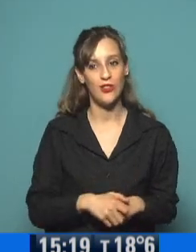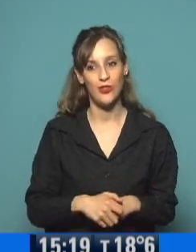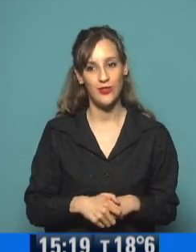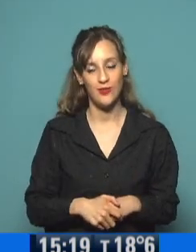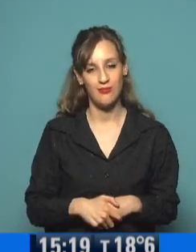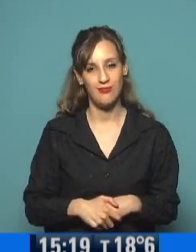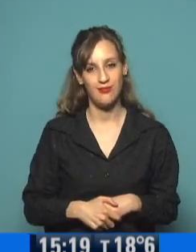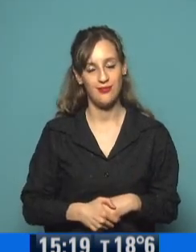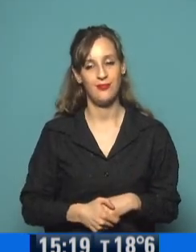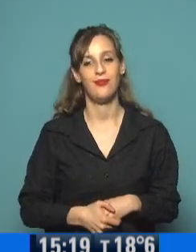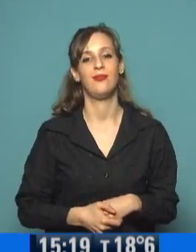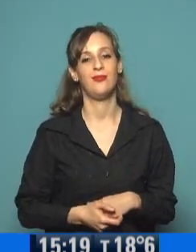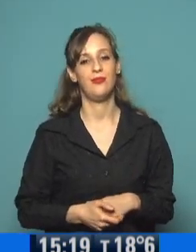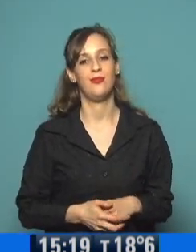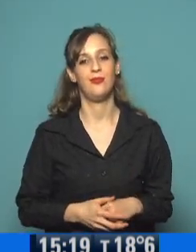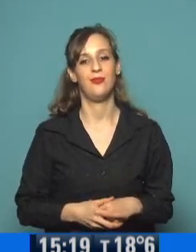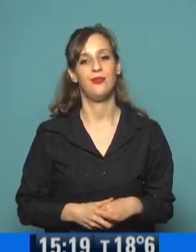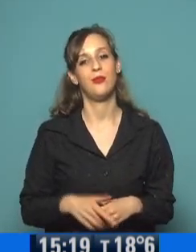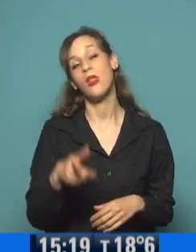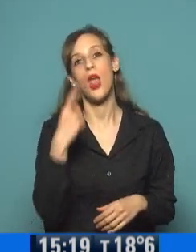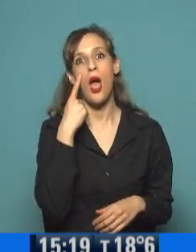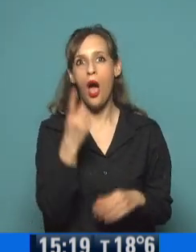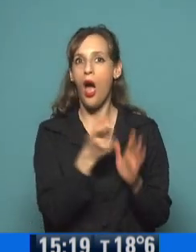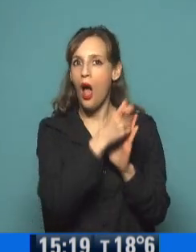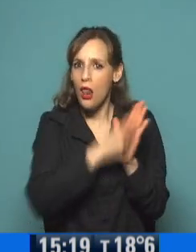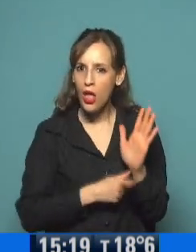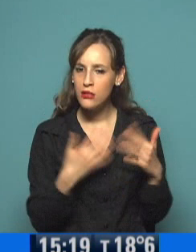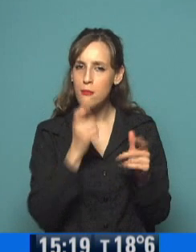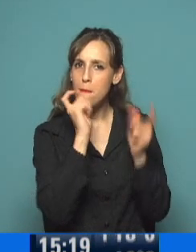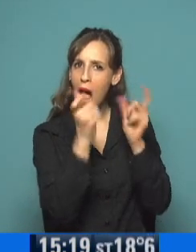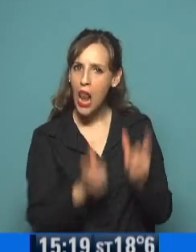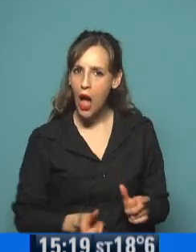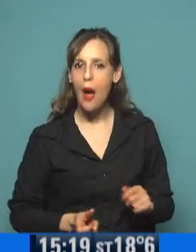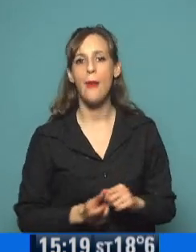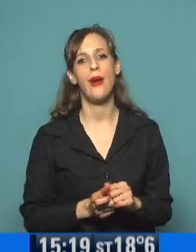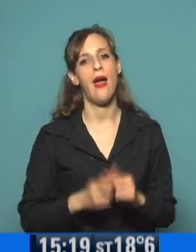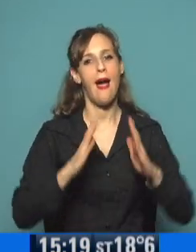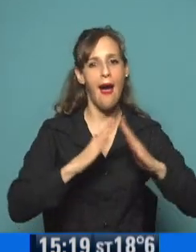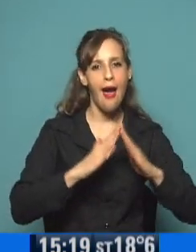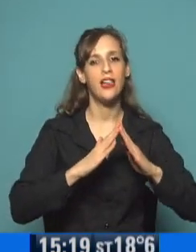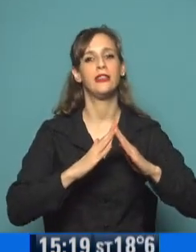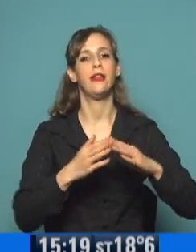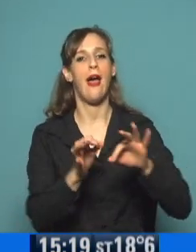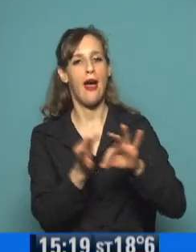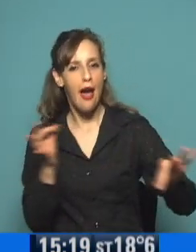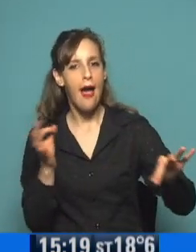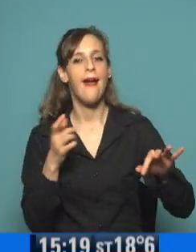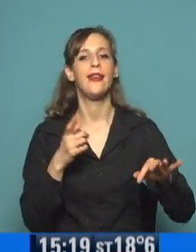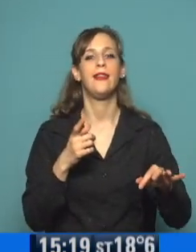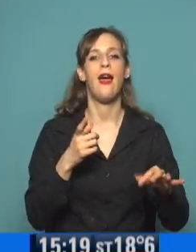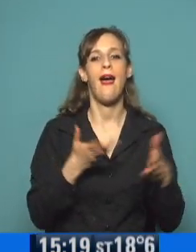un recuerdo, un recuerdo. Muy bien, la lista de regalos. Casa, caña, castaña, cama, camino,